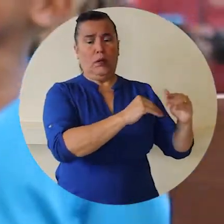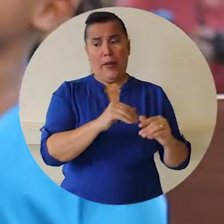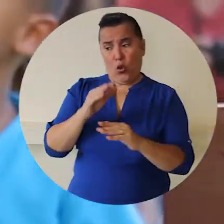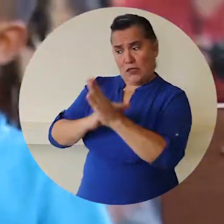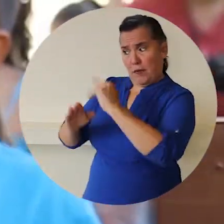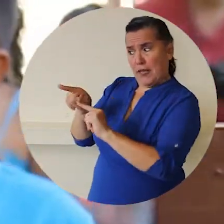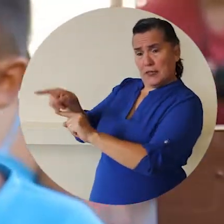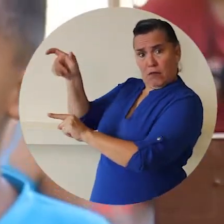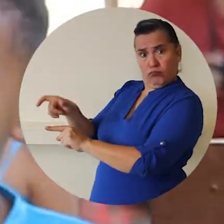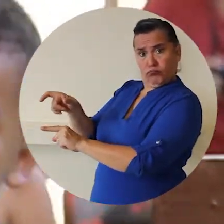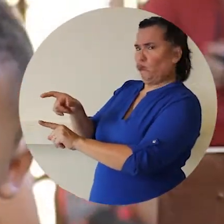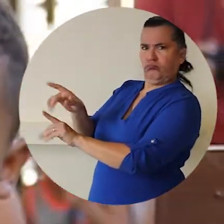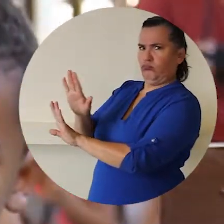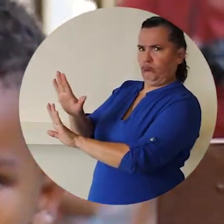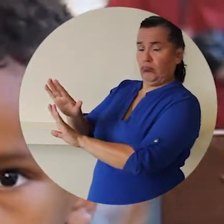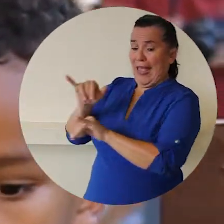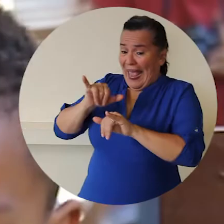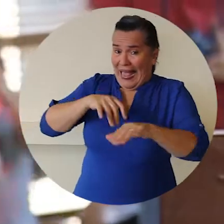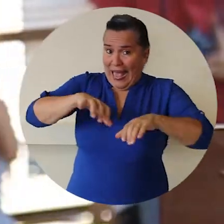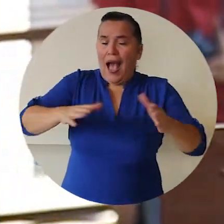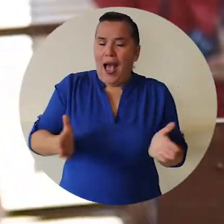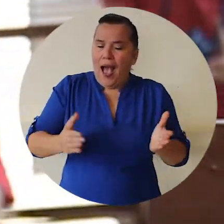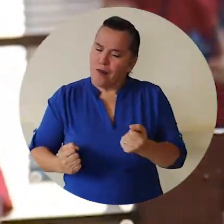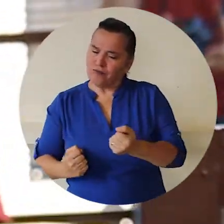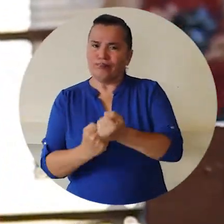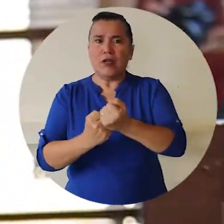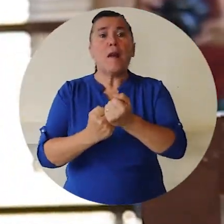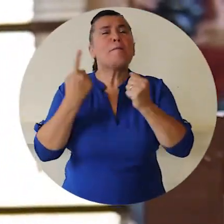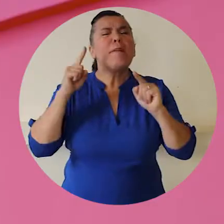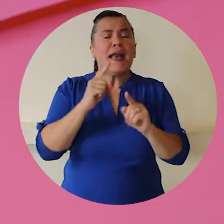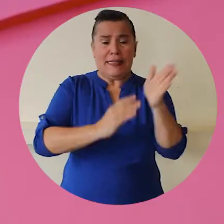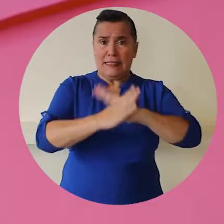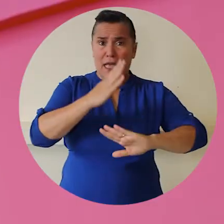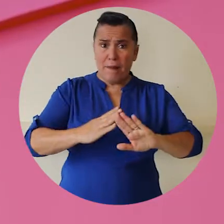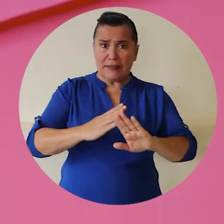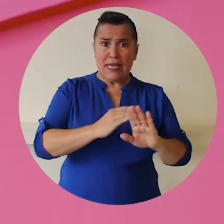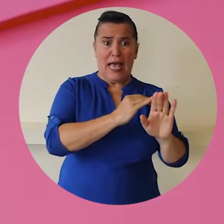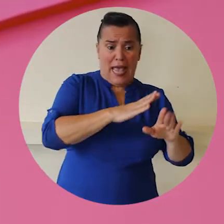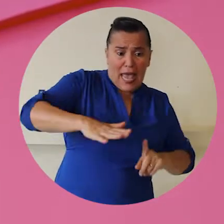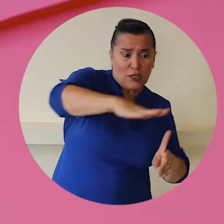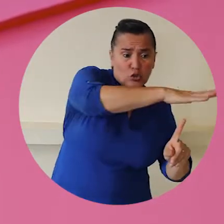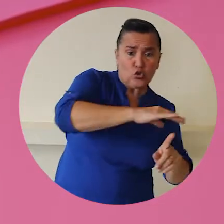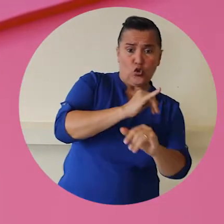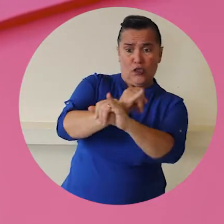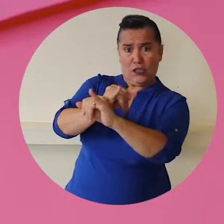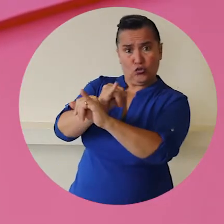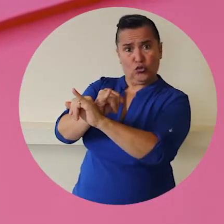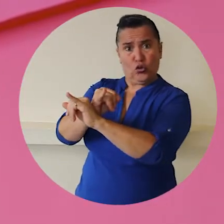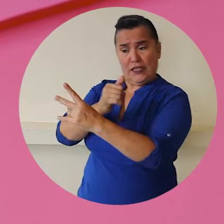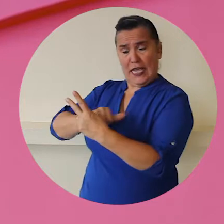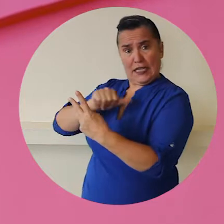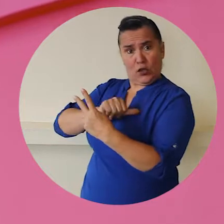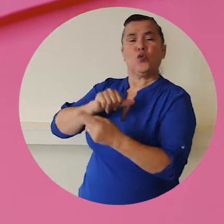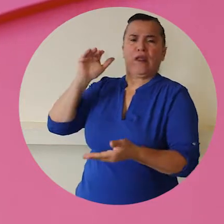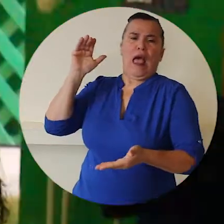el fortalecimiento de estas acciones para disminuir la discapacidad en el entorno,